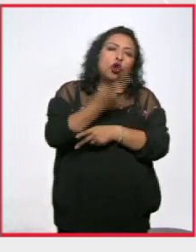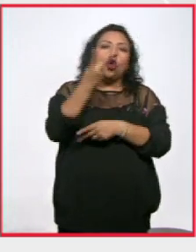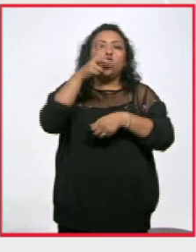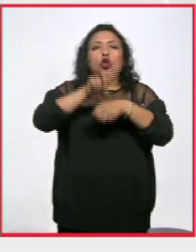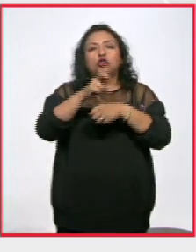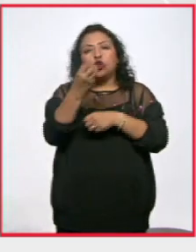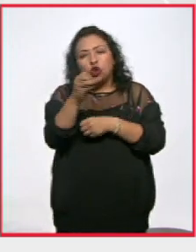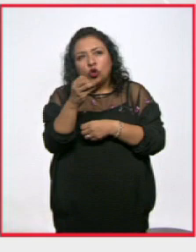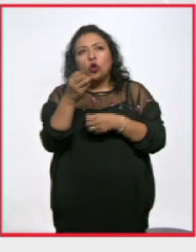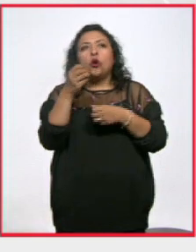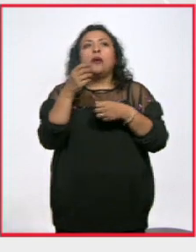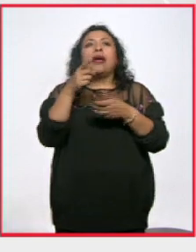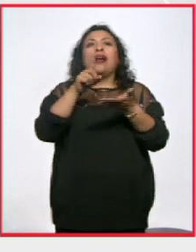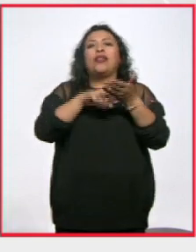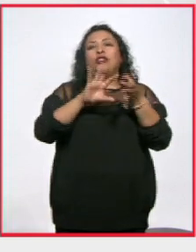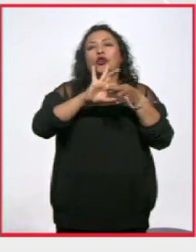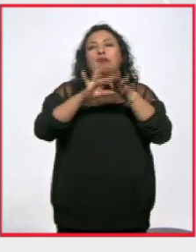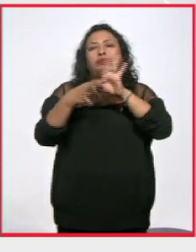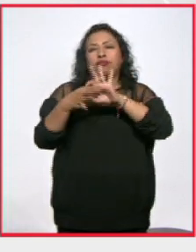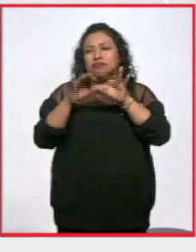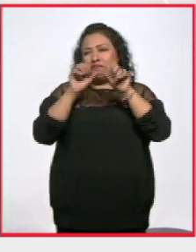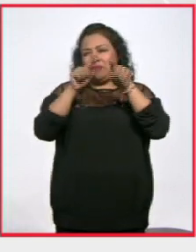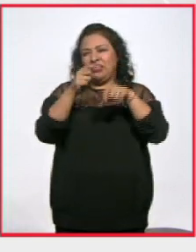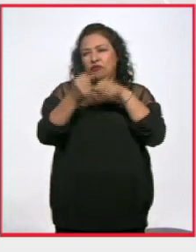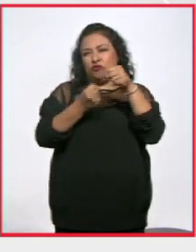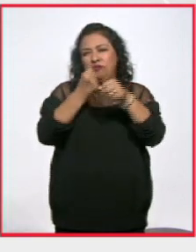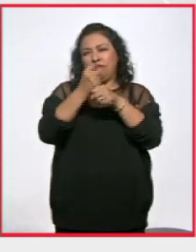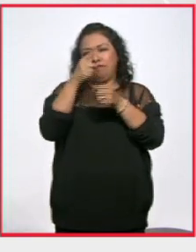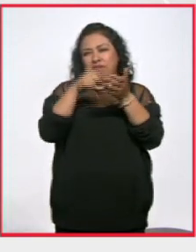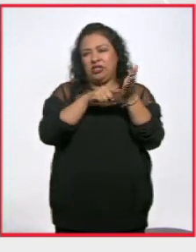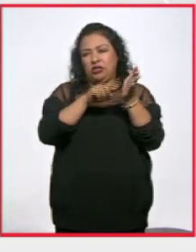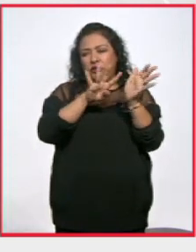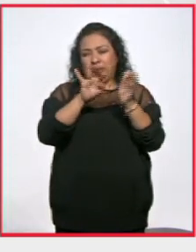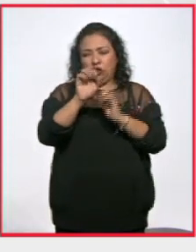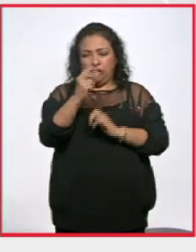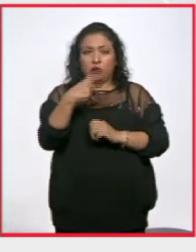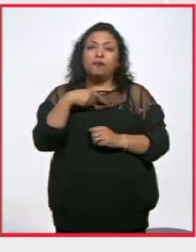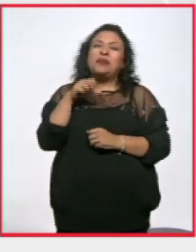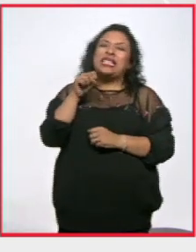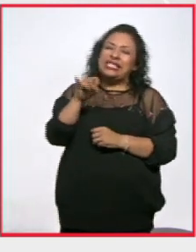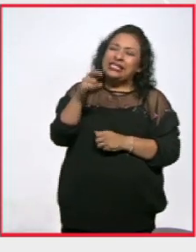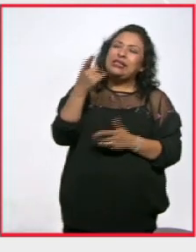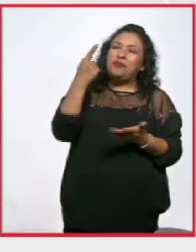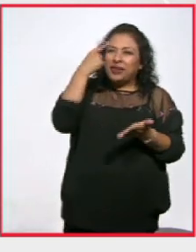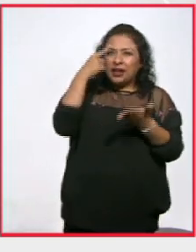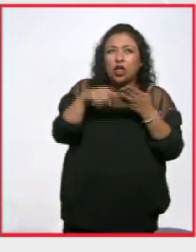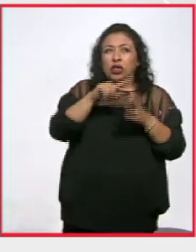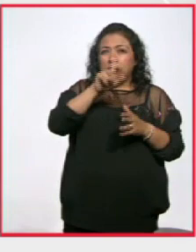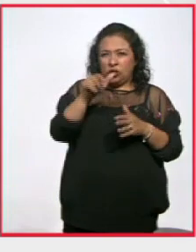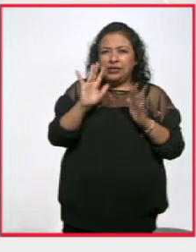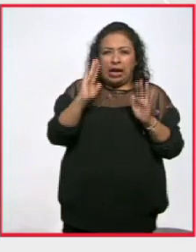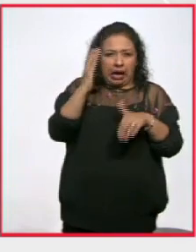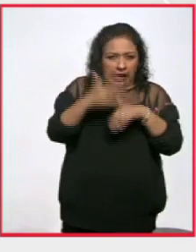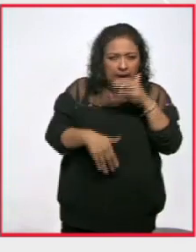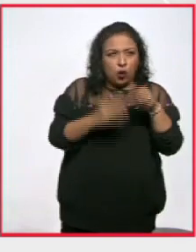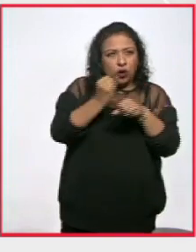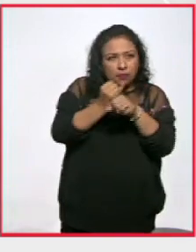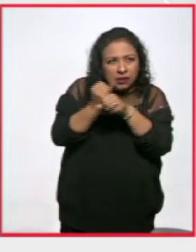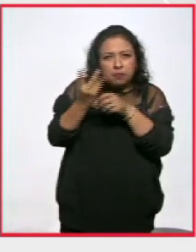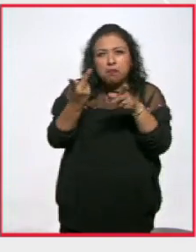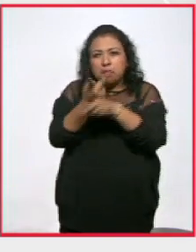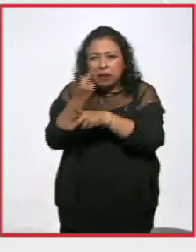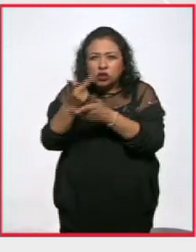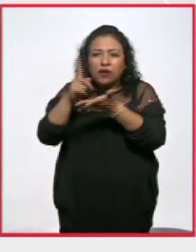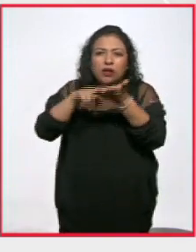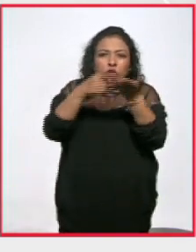ustedes en el marco de las olimpiadas del 68 claro creo que más allá de después de hacer la investigación de todo lo que pasó